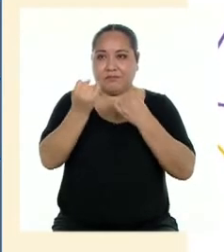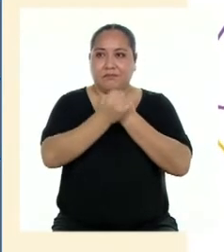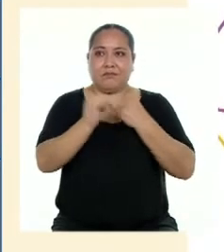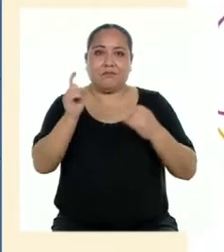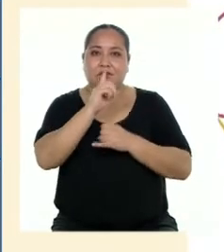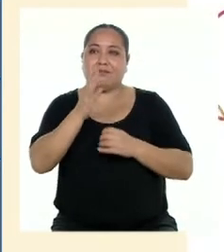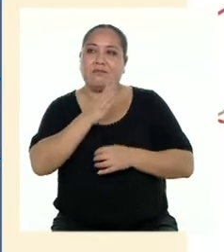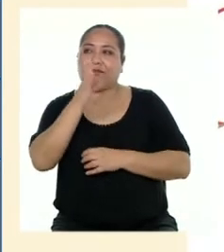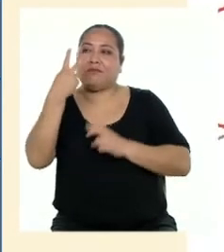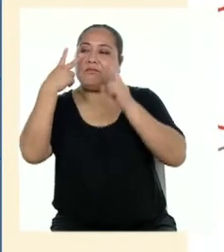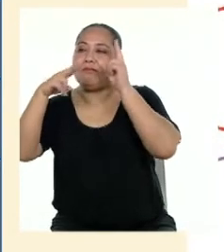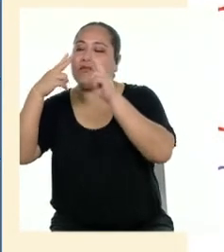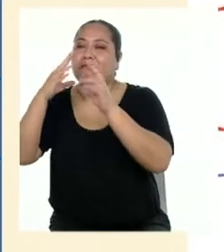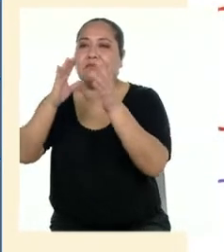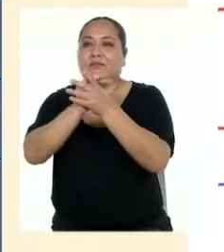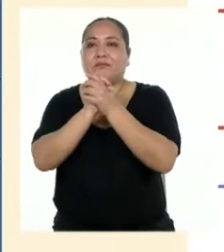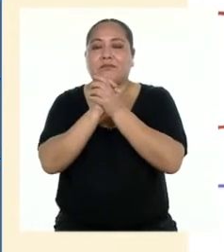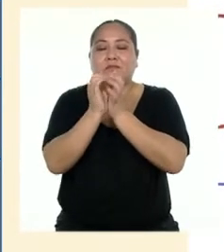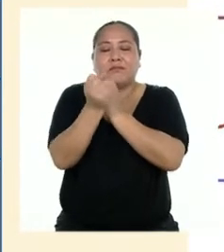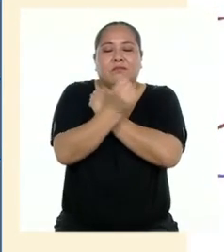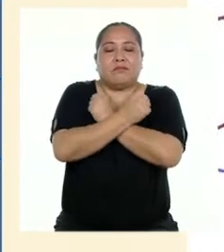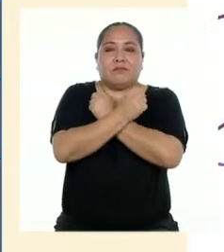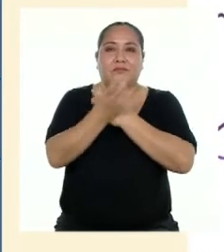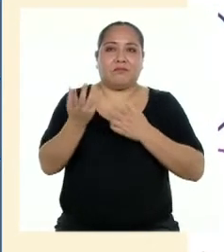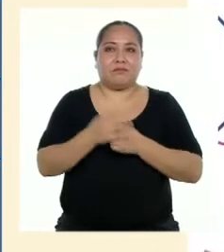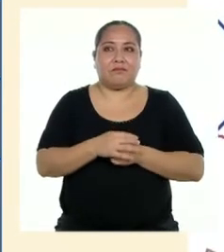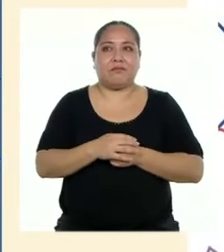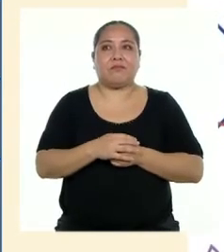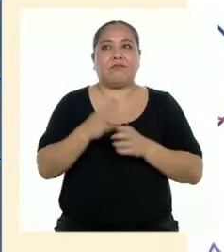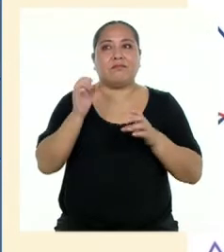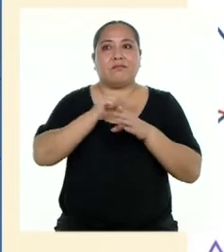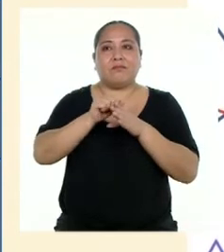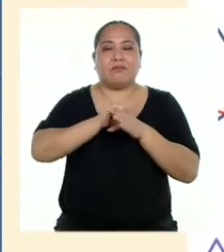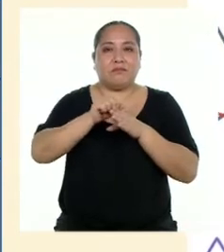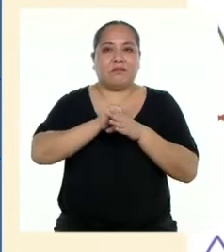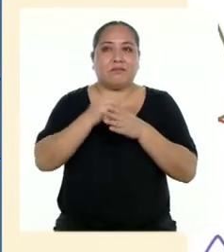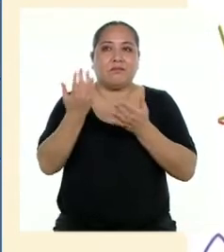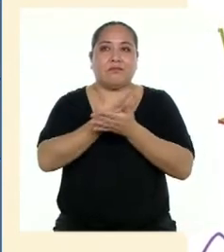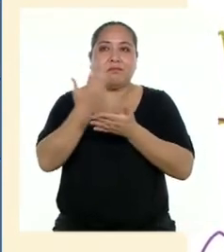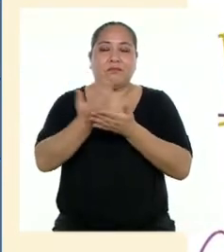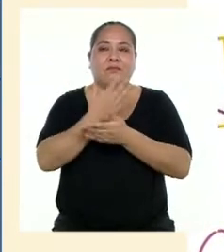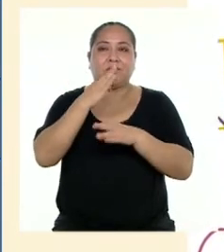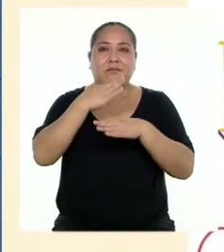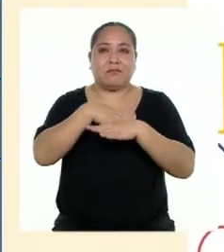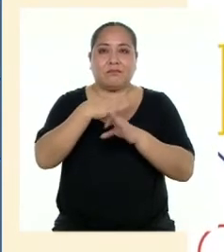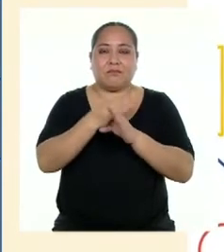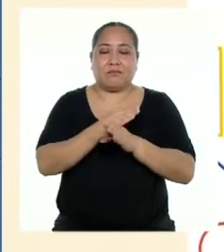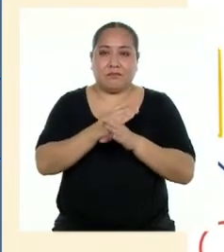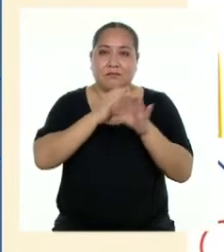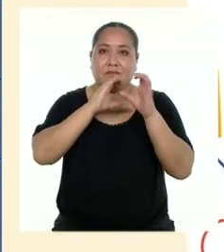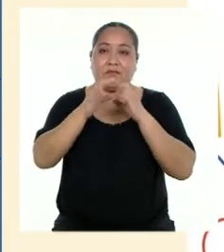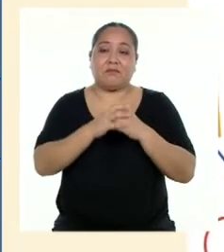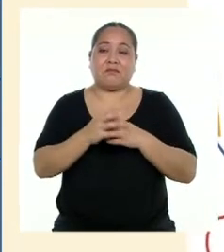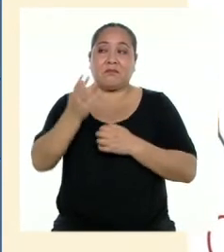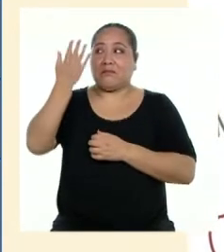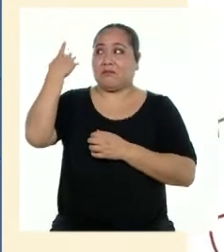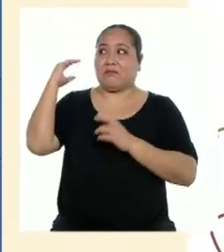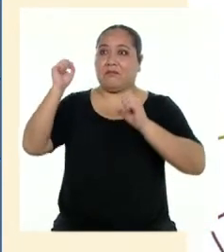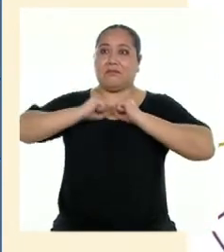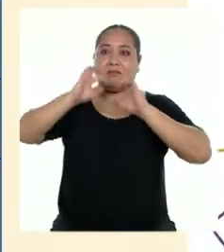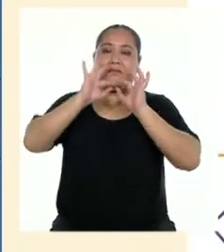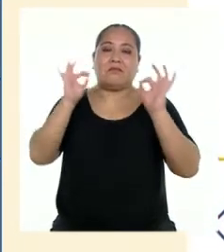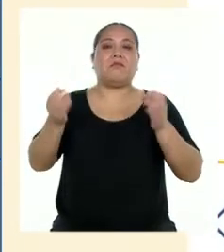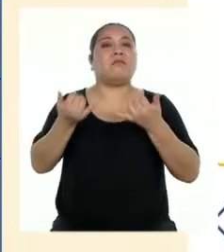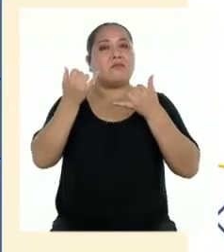podía ver a sus seres queridos, así que ensayó nuevas formas de comunicación. Es más, no hacía deporte y ahora hace actividades en su casa.